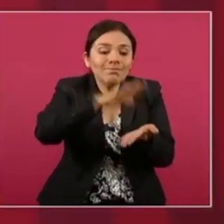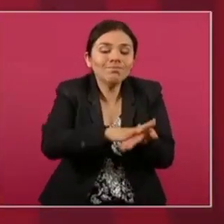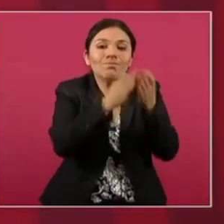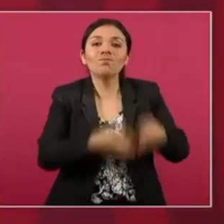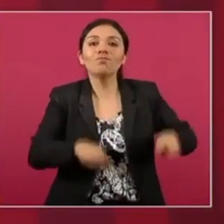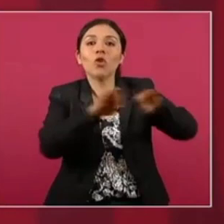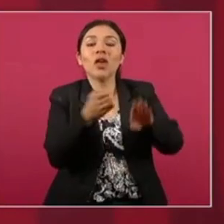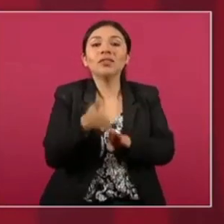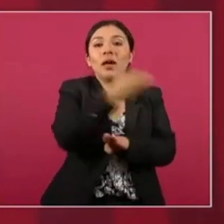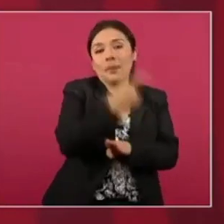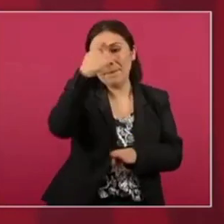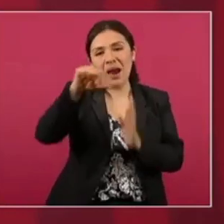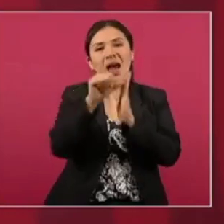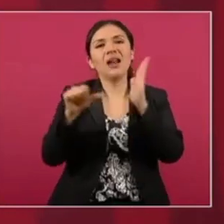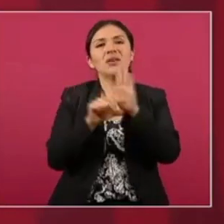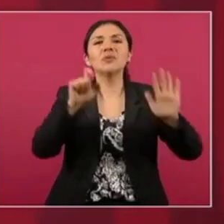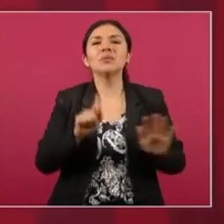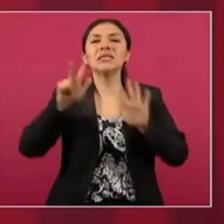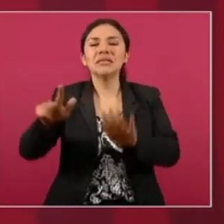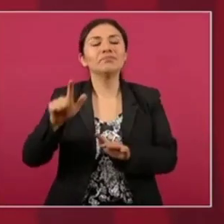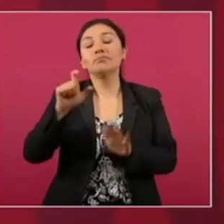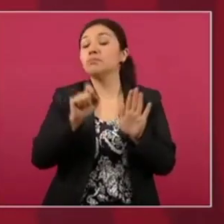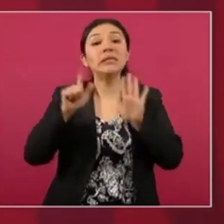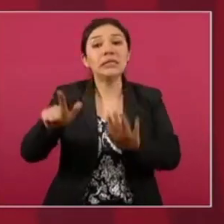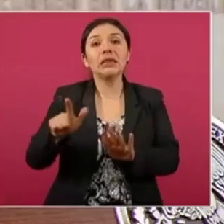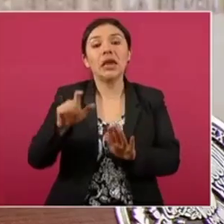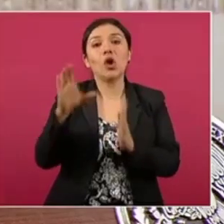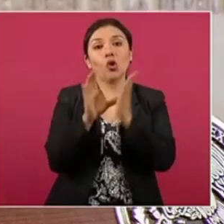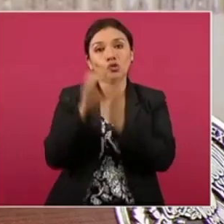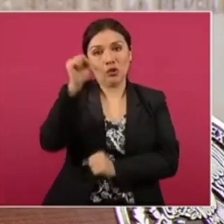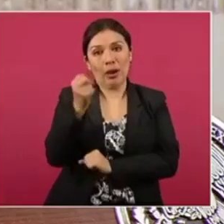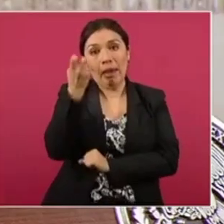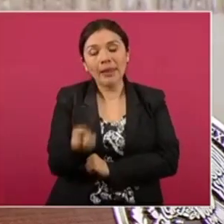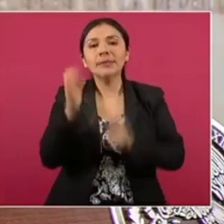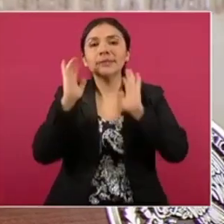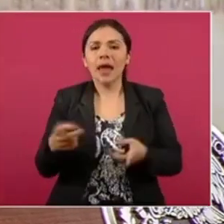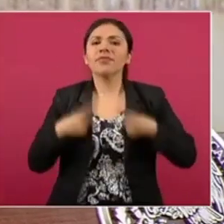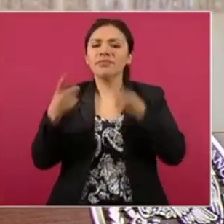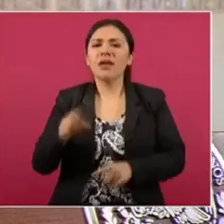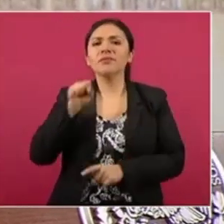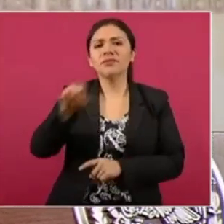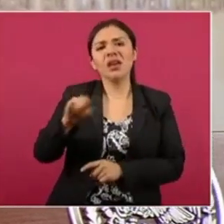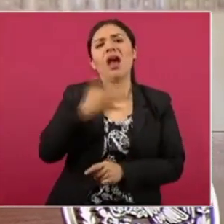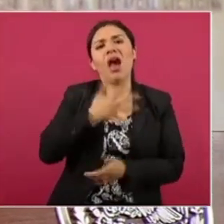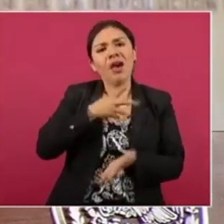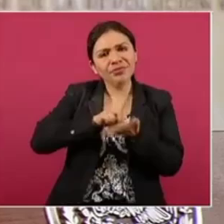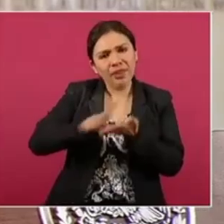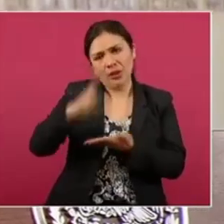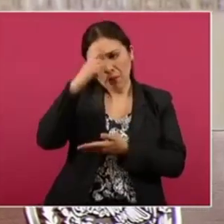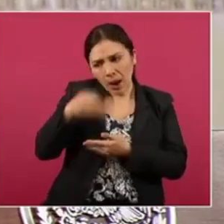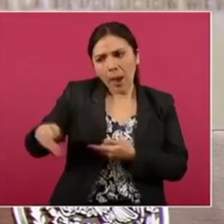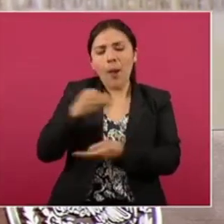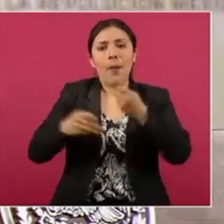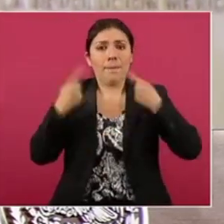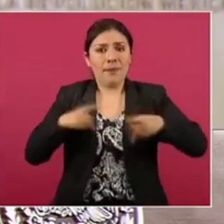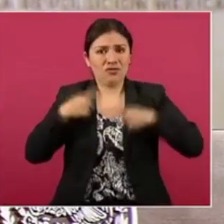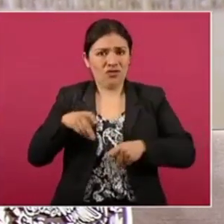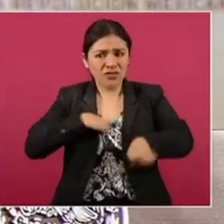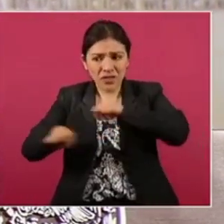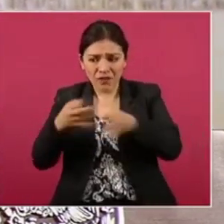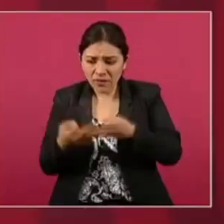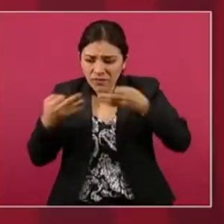al artículo 27 constitucional, en donde ya se reconoce el derecho de los campesinos a la tierra.